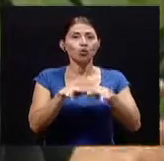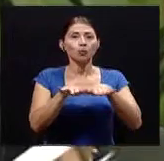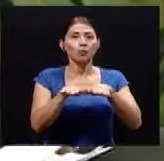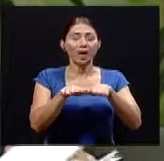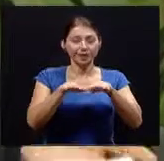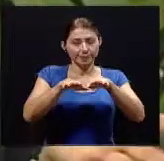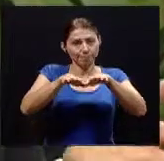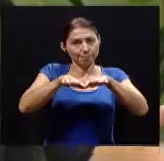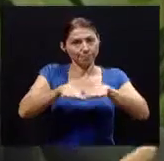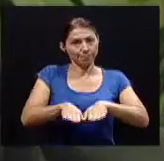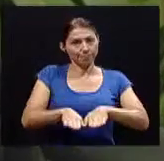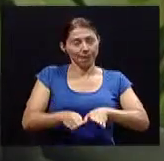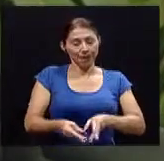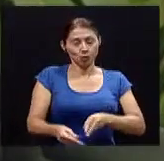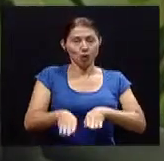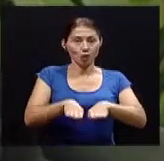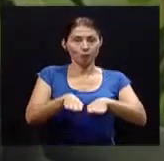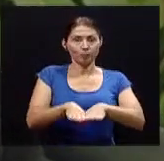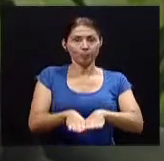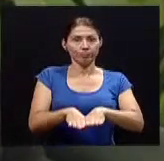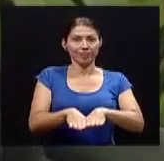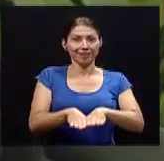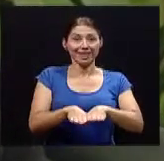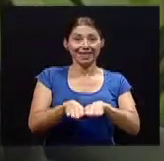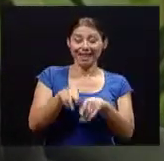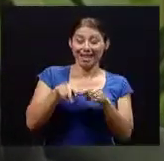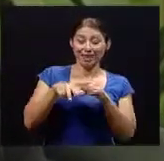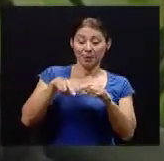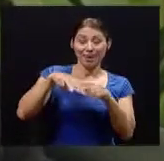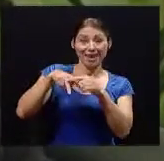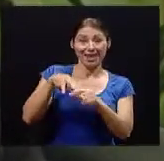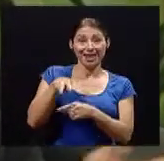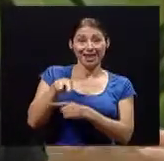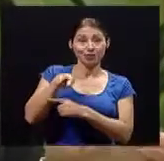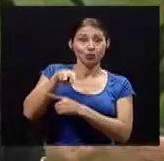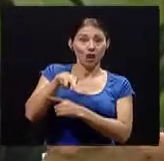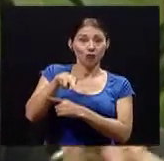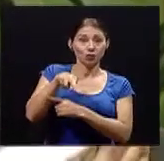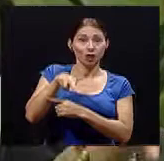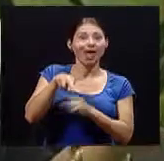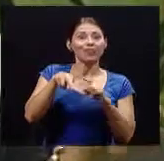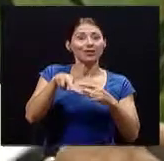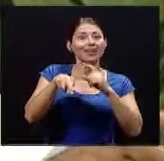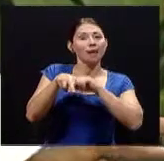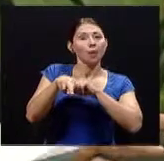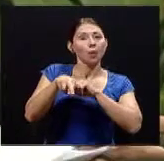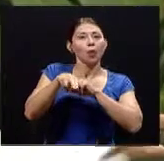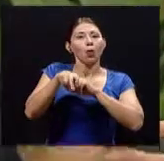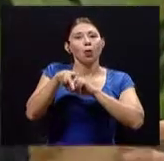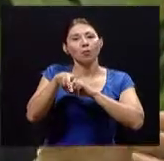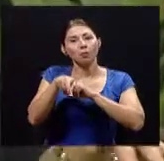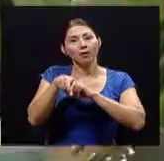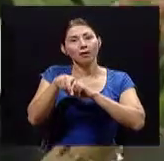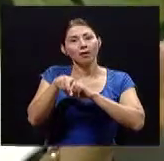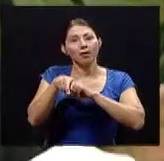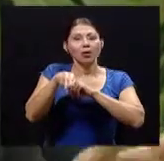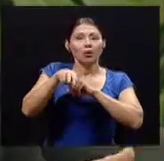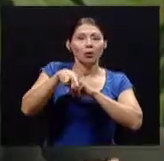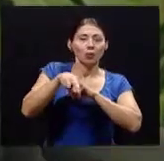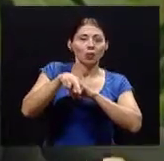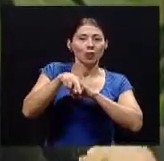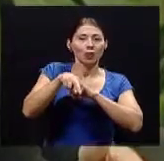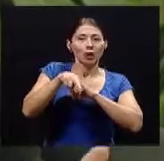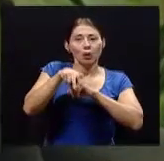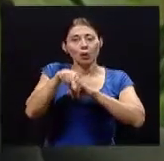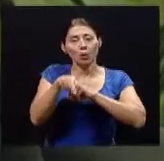peso no se descargue solamente en una cadera las mujeres solemos sentarnos a veces sobre una de las caderas y nos sentimos muy